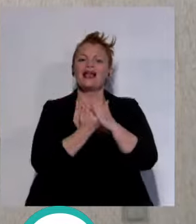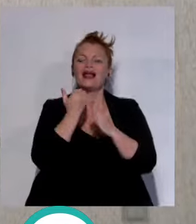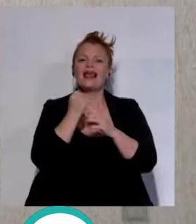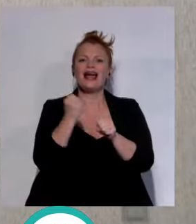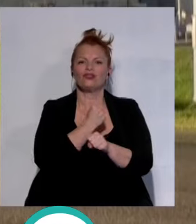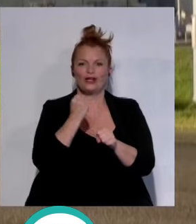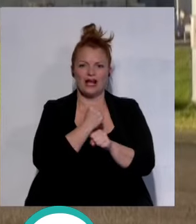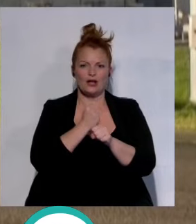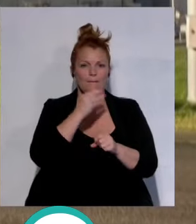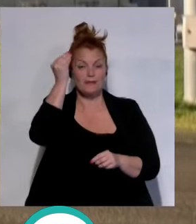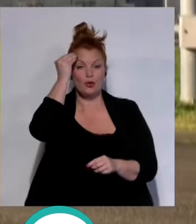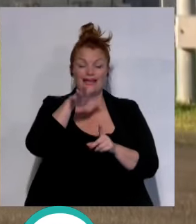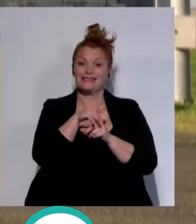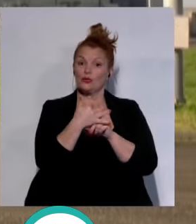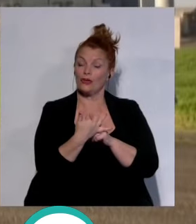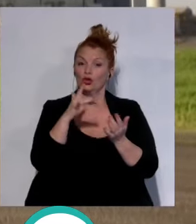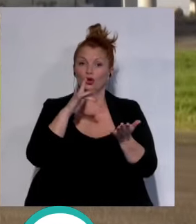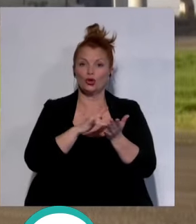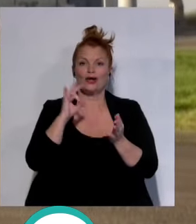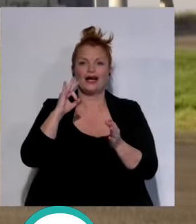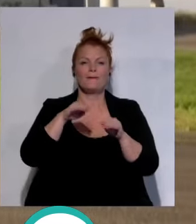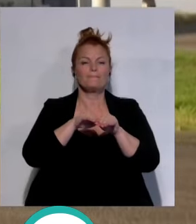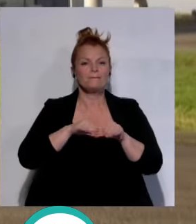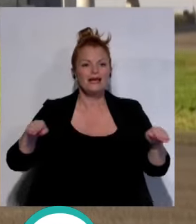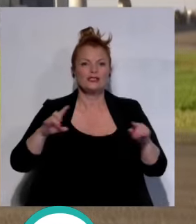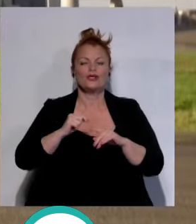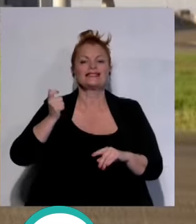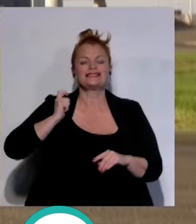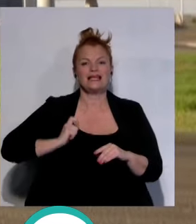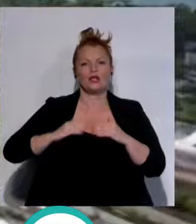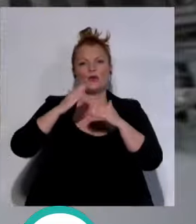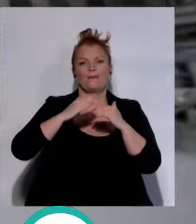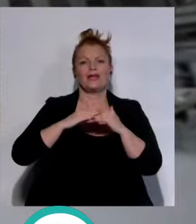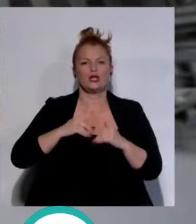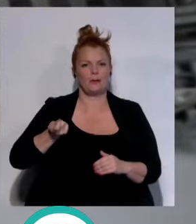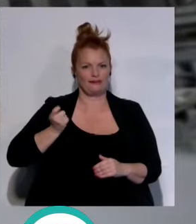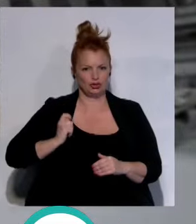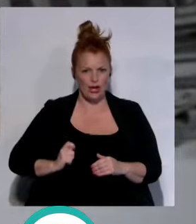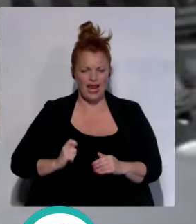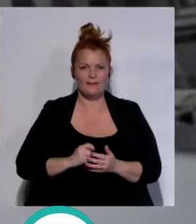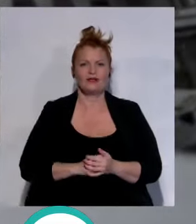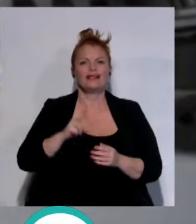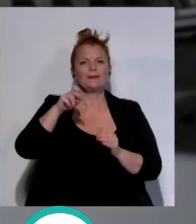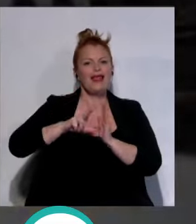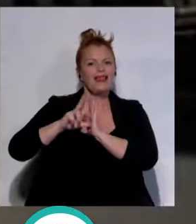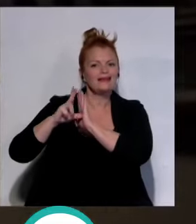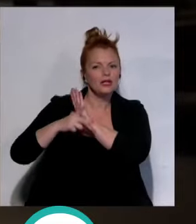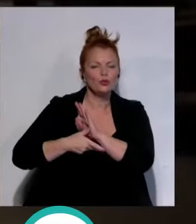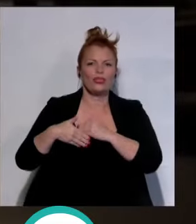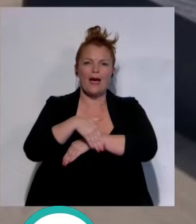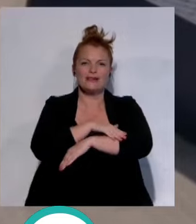haciendo memoria de la situación que se vivió en la mesa sobre el salario mínimo interprofesional. Sobre la lentitud en las